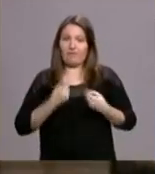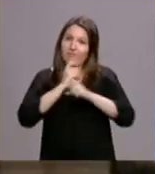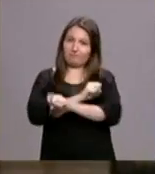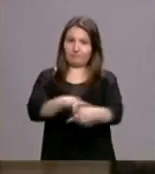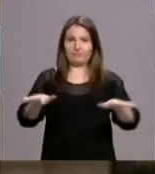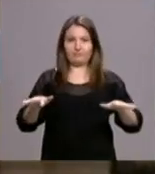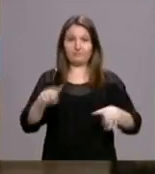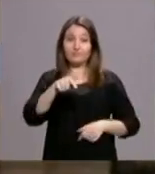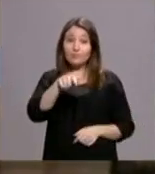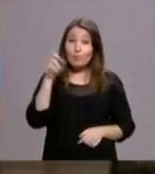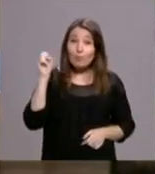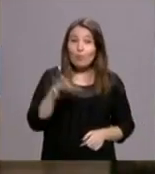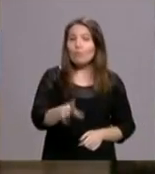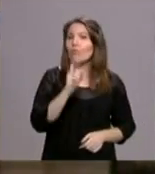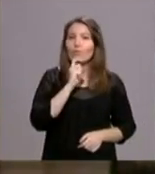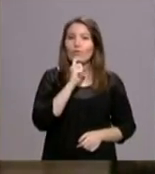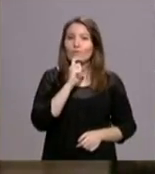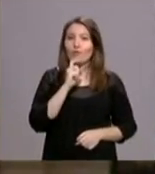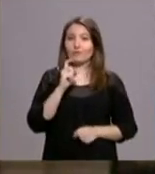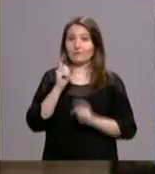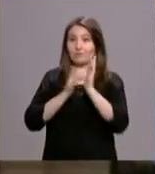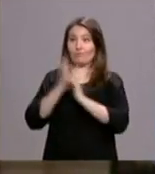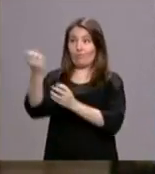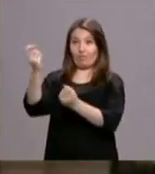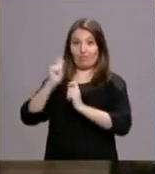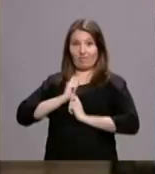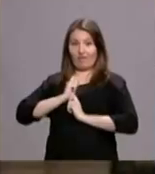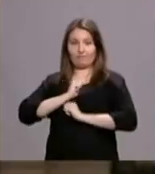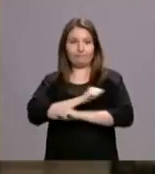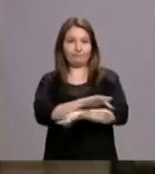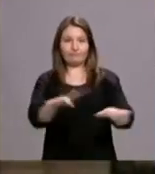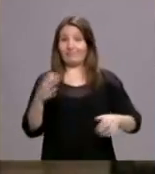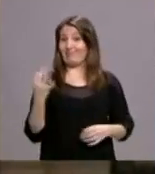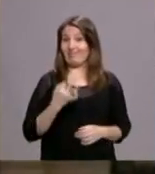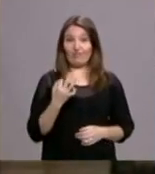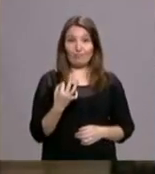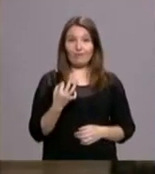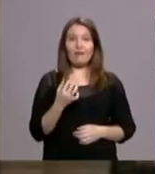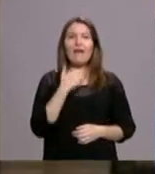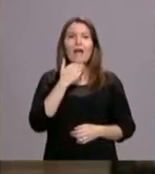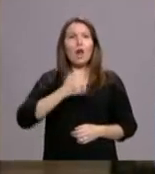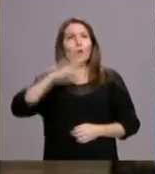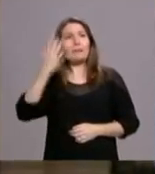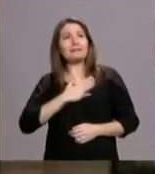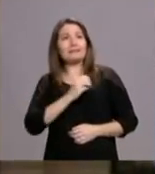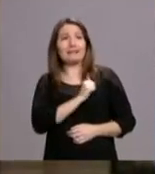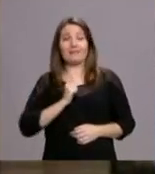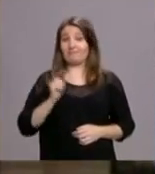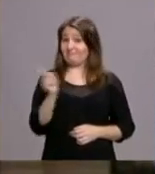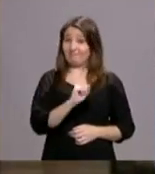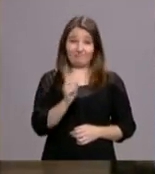Es luz cuando reflejamos la luz que recibimos. No tenemos luz propia, queridos amigos.